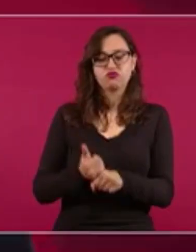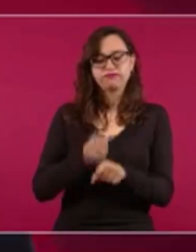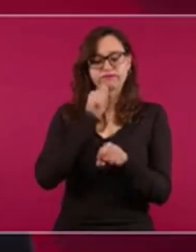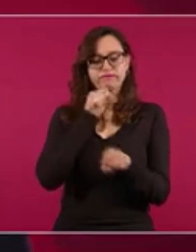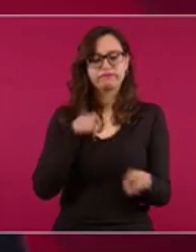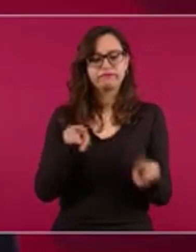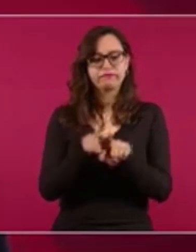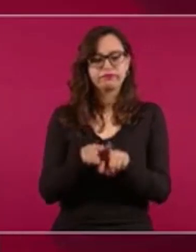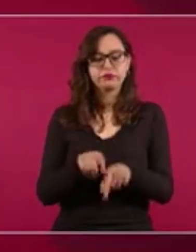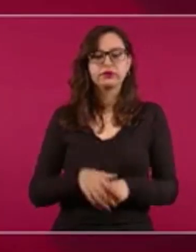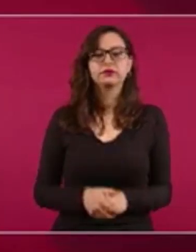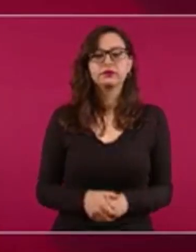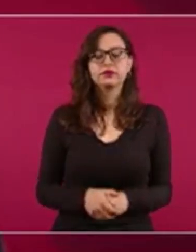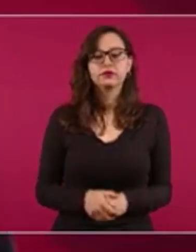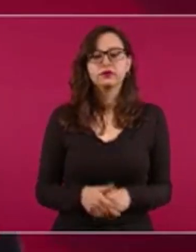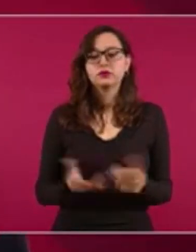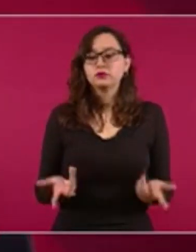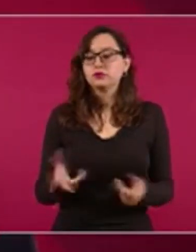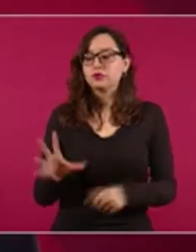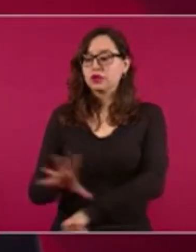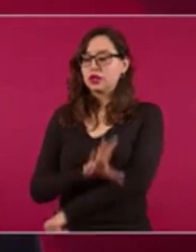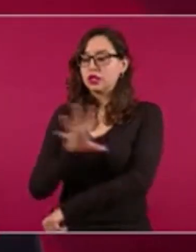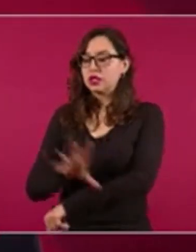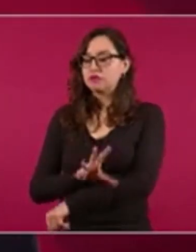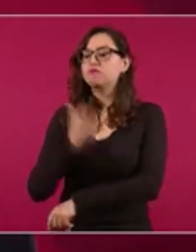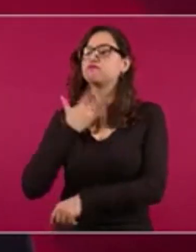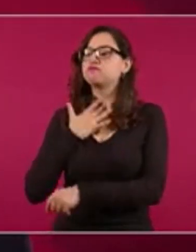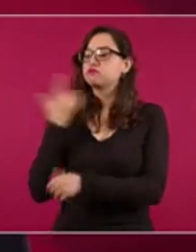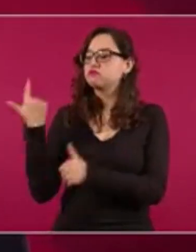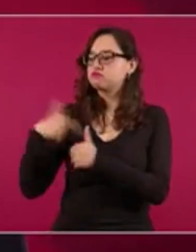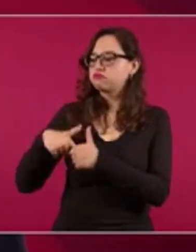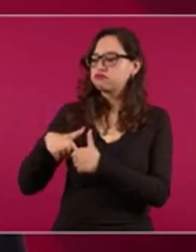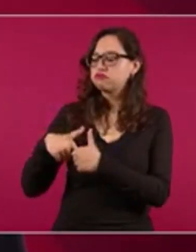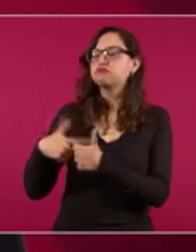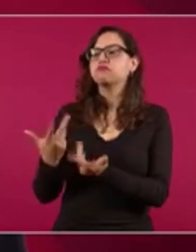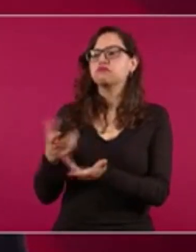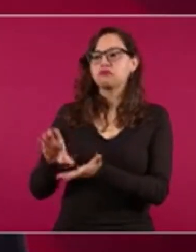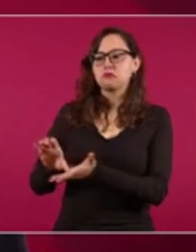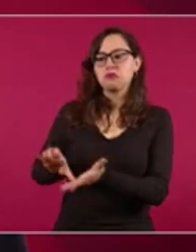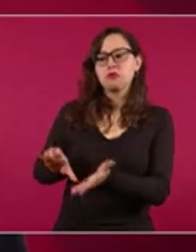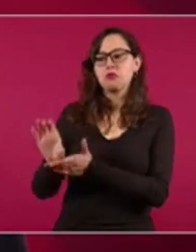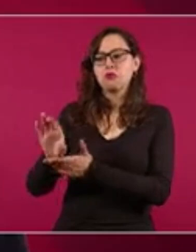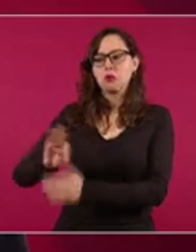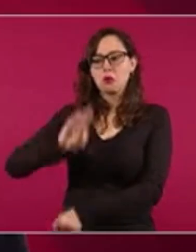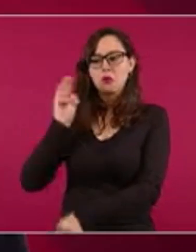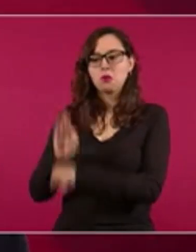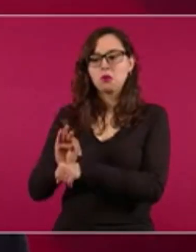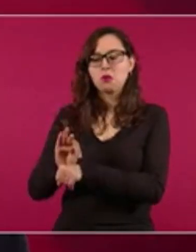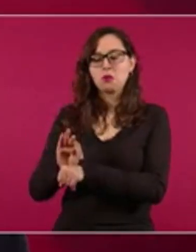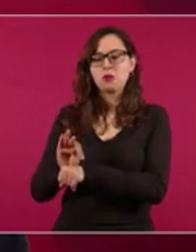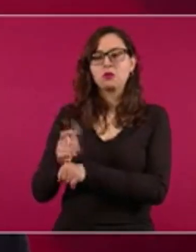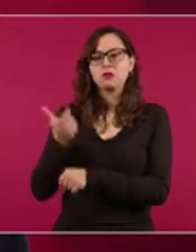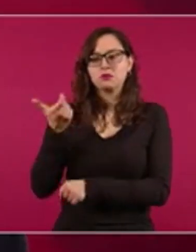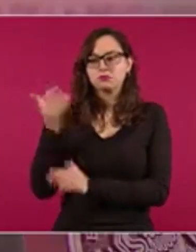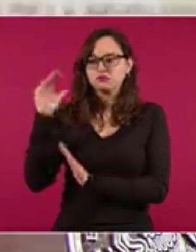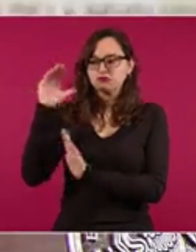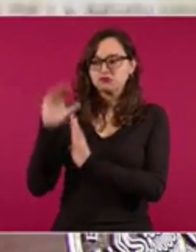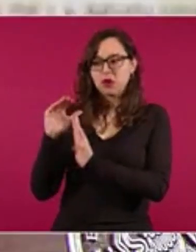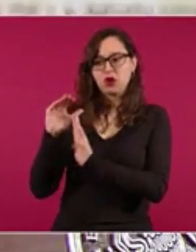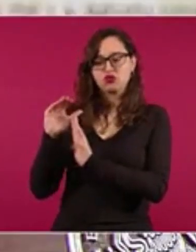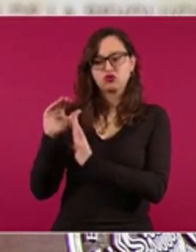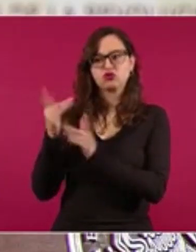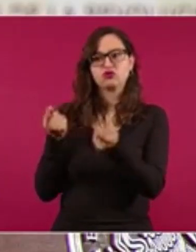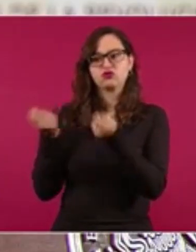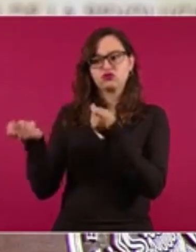el efecto inflacionario de los aumentos en gasolina, manteniendo su compromiso de limitar cualquier incremento